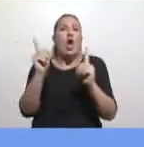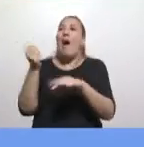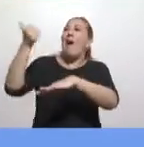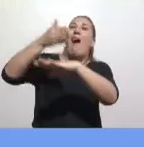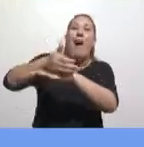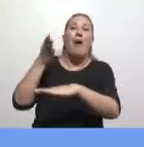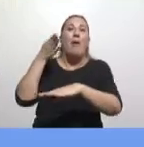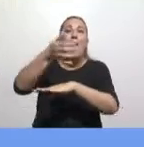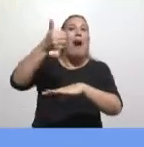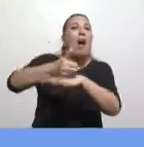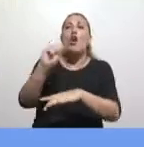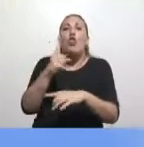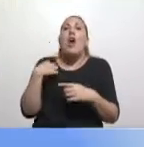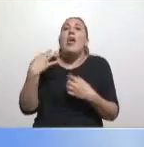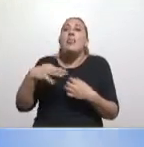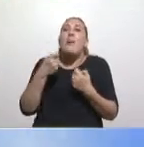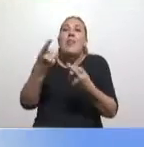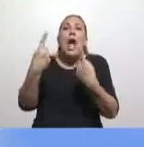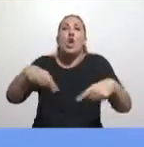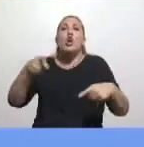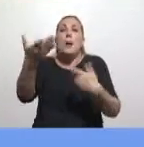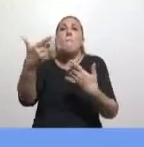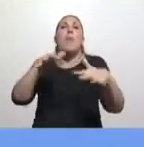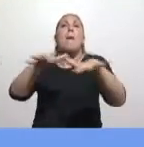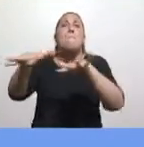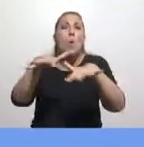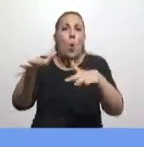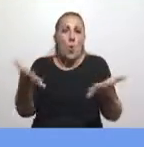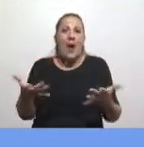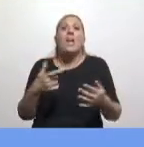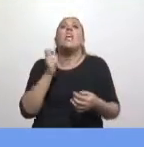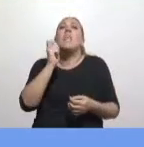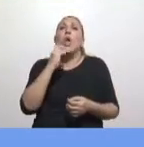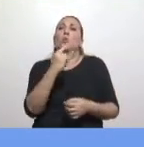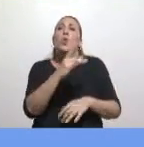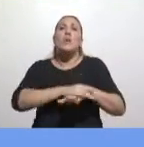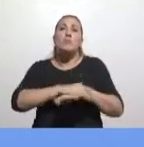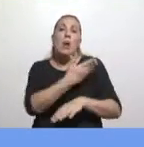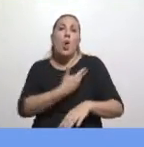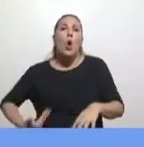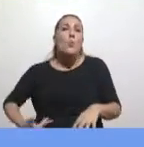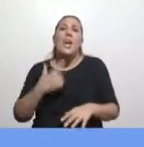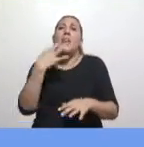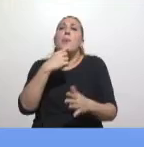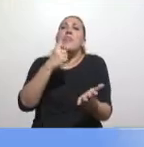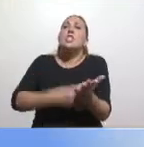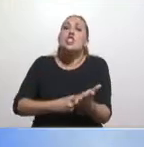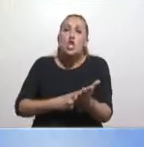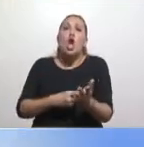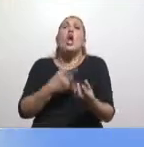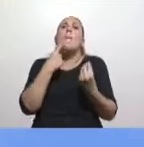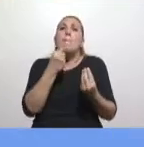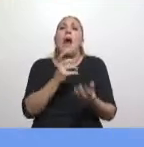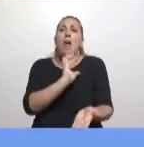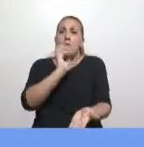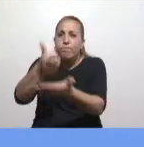para que pueda actuar, esto es una decisión de la Casa Rosada, de realmente tomar la decisión política de poner los fondos